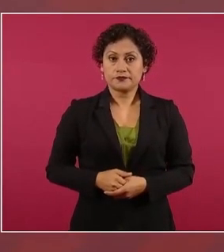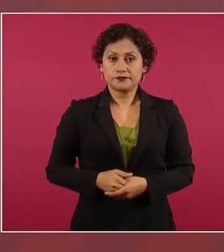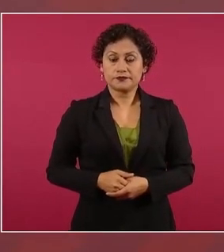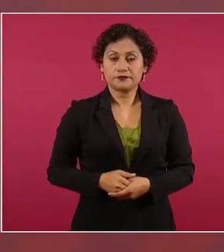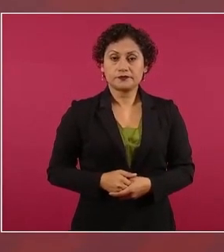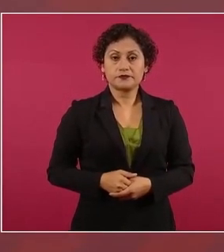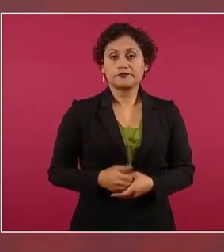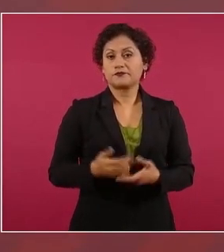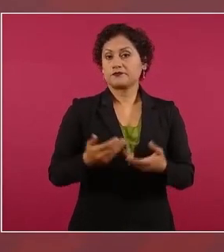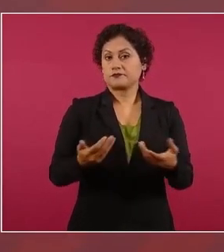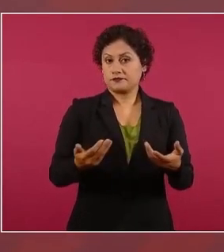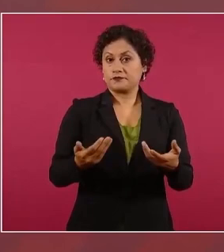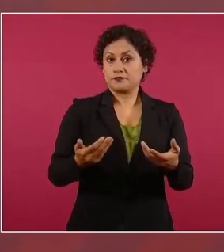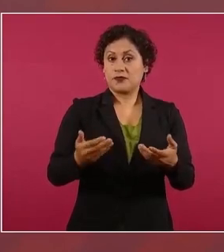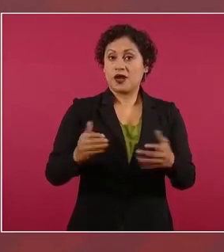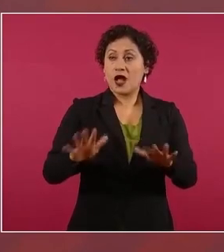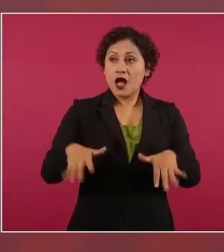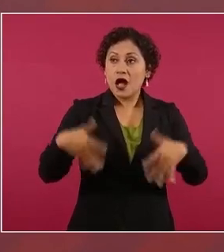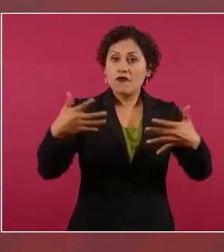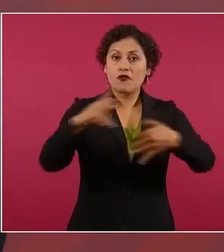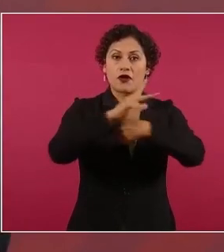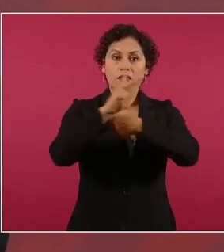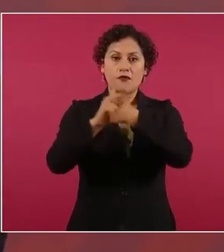reconocida a nivel mundial